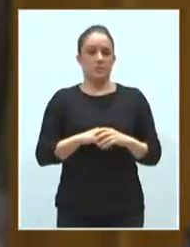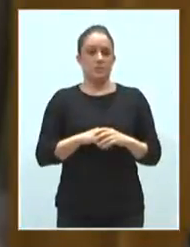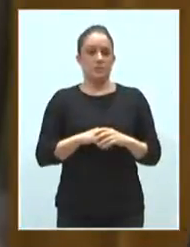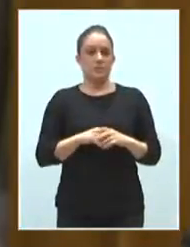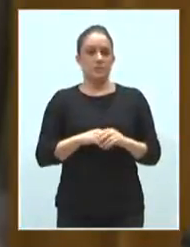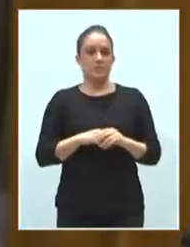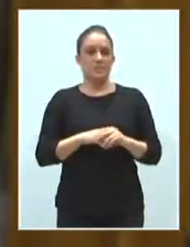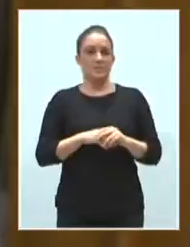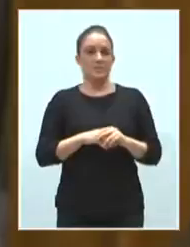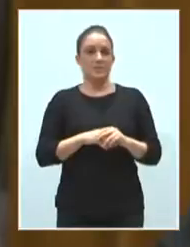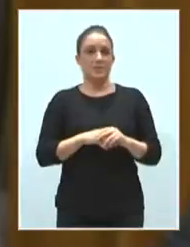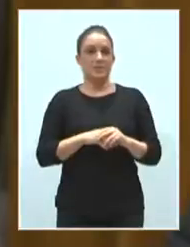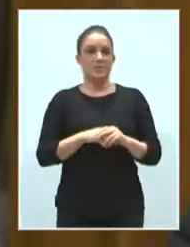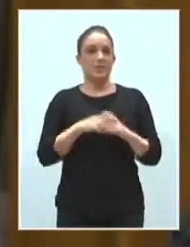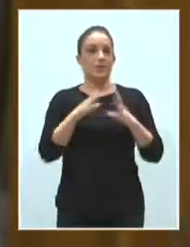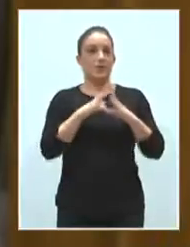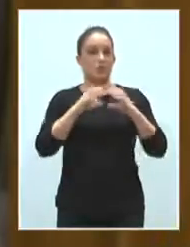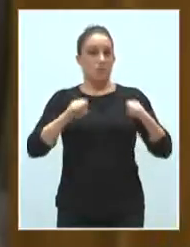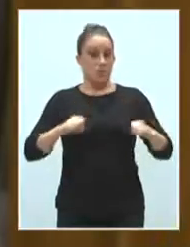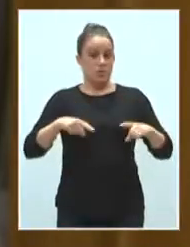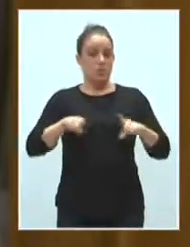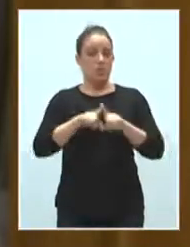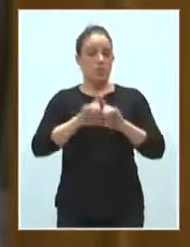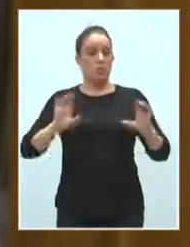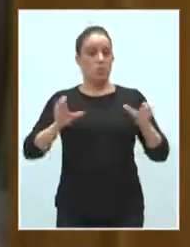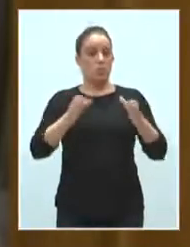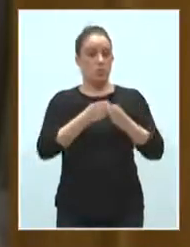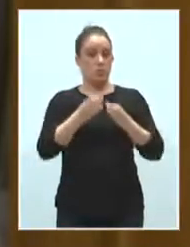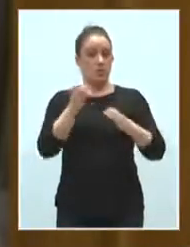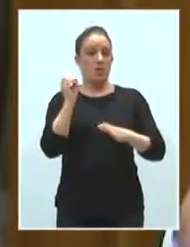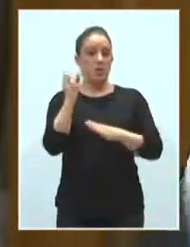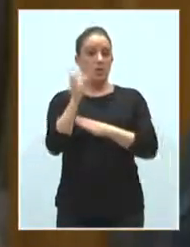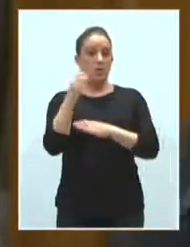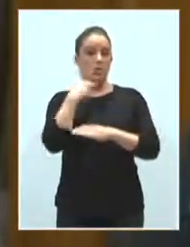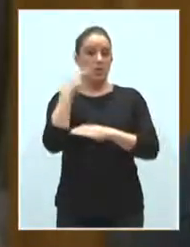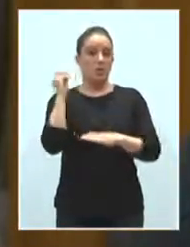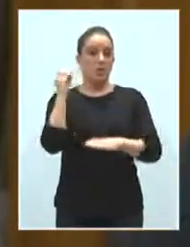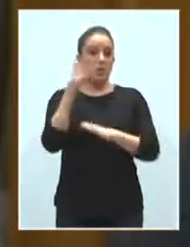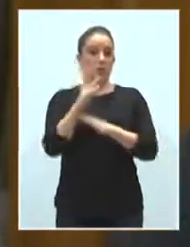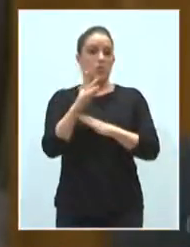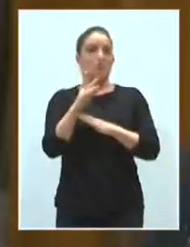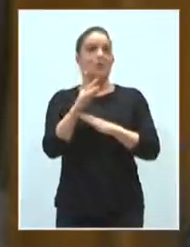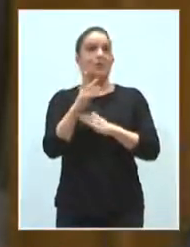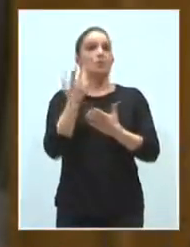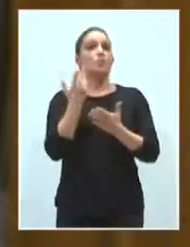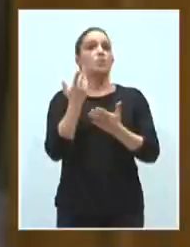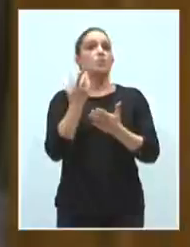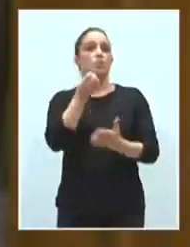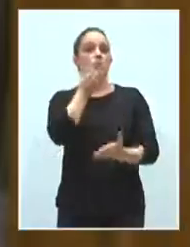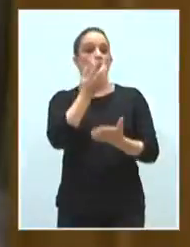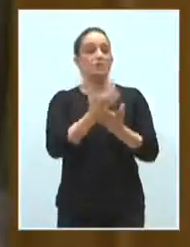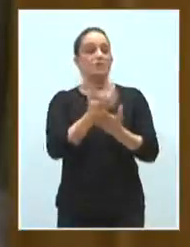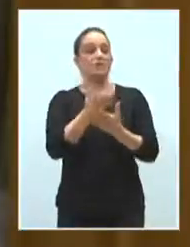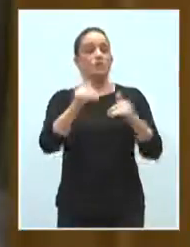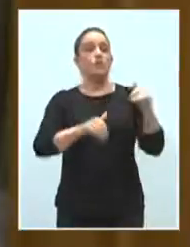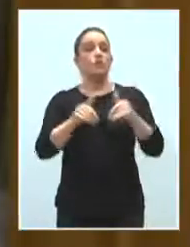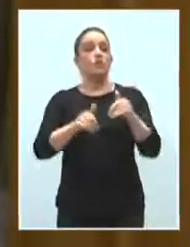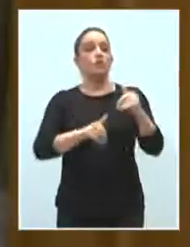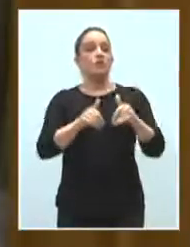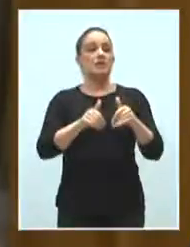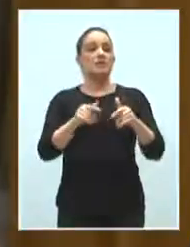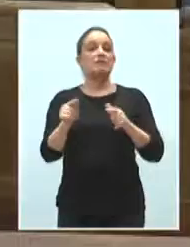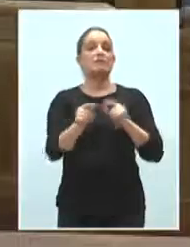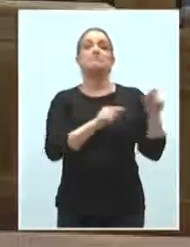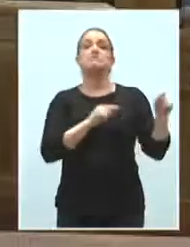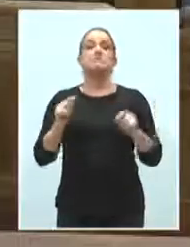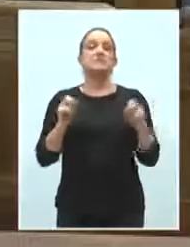De conformidad con lo acordado en la Junta de Portavoces, propongo que la propuesta de modificación del reglamento se vote sin necesidad de debate. ¿Están de acuerdo